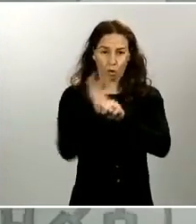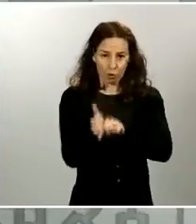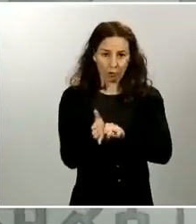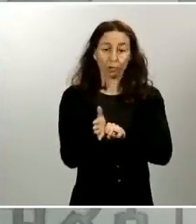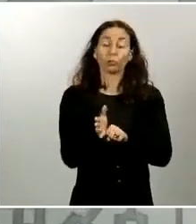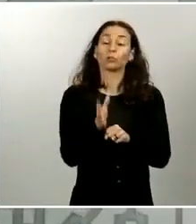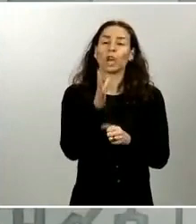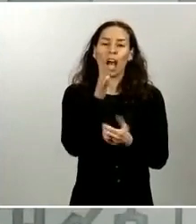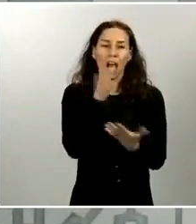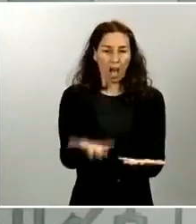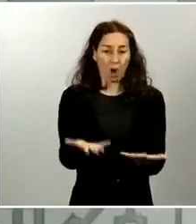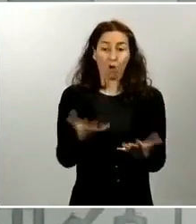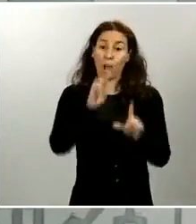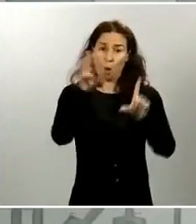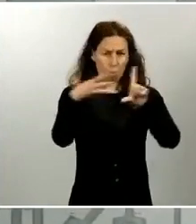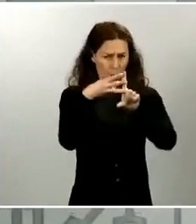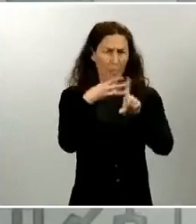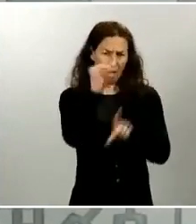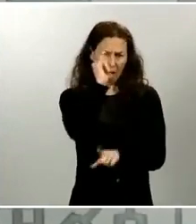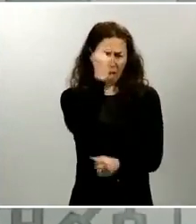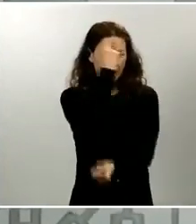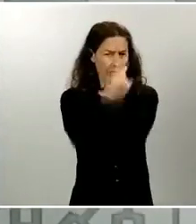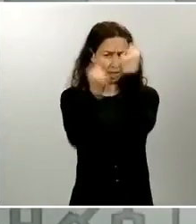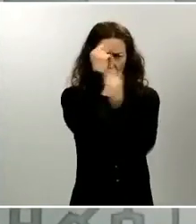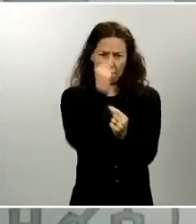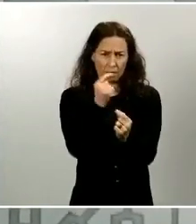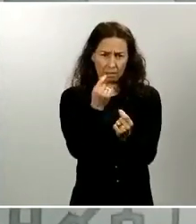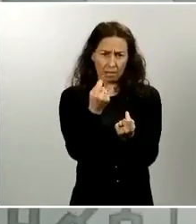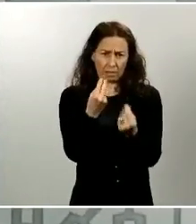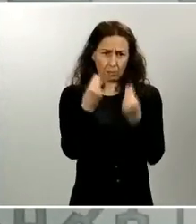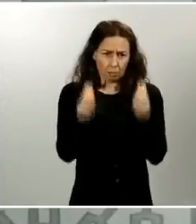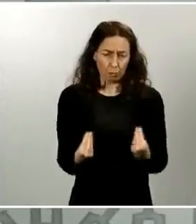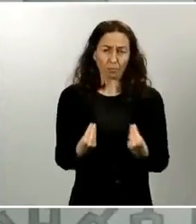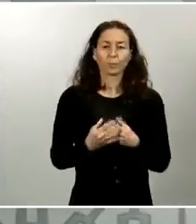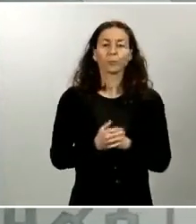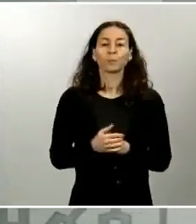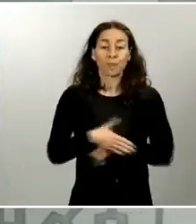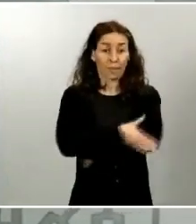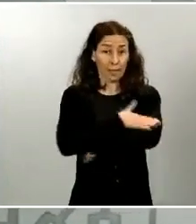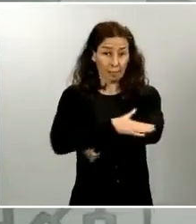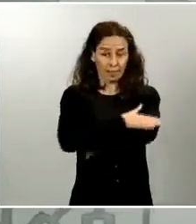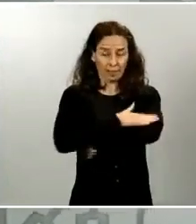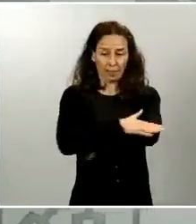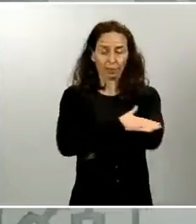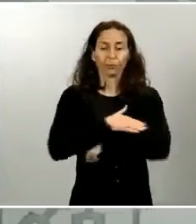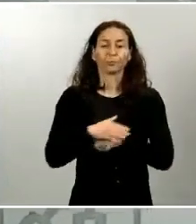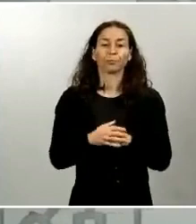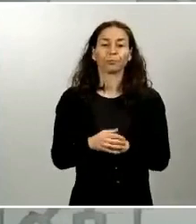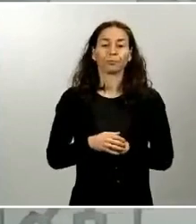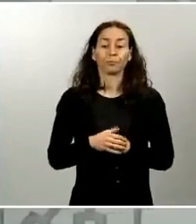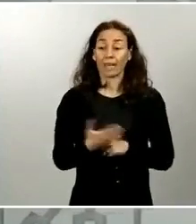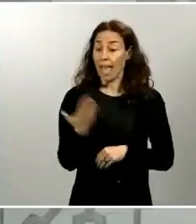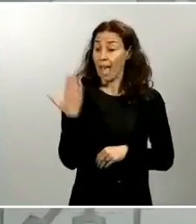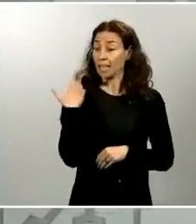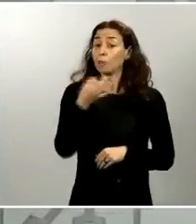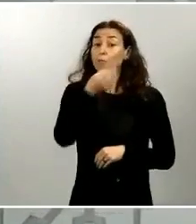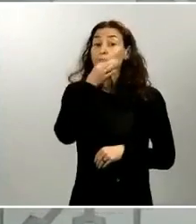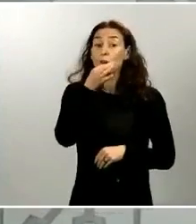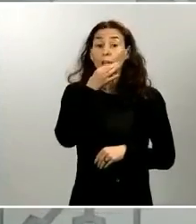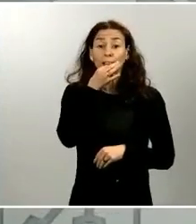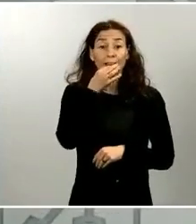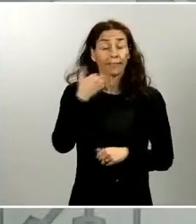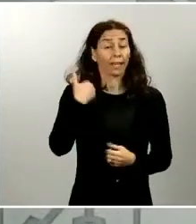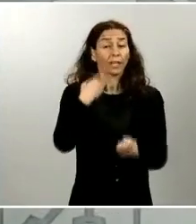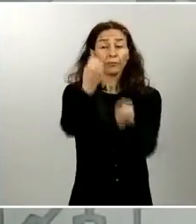detalle en la página web del Ministerio. Con la información cerrada, ayer por la tarde tenemos notificados